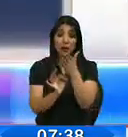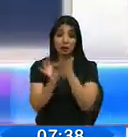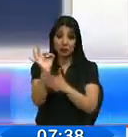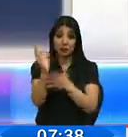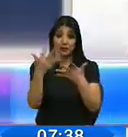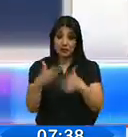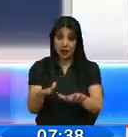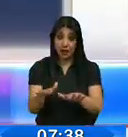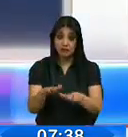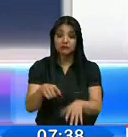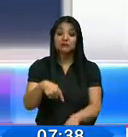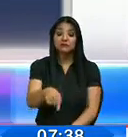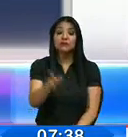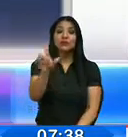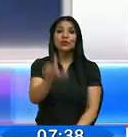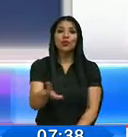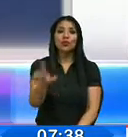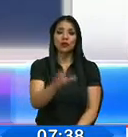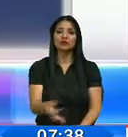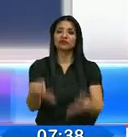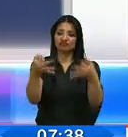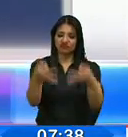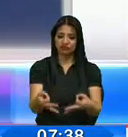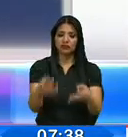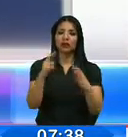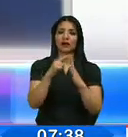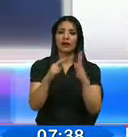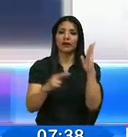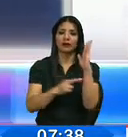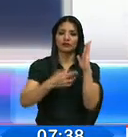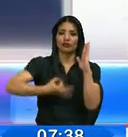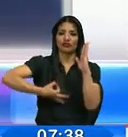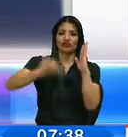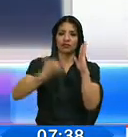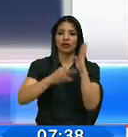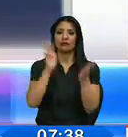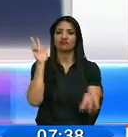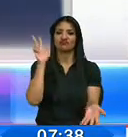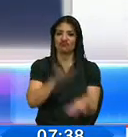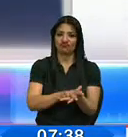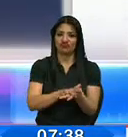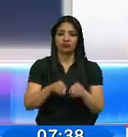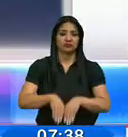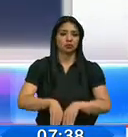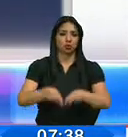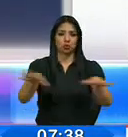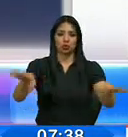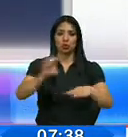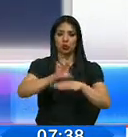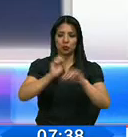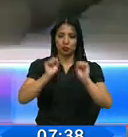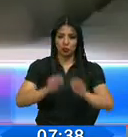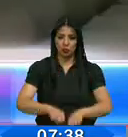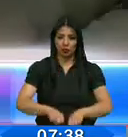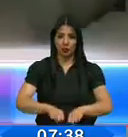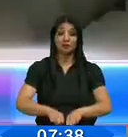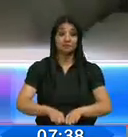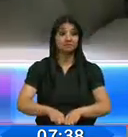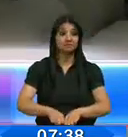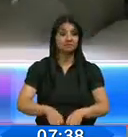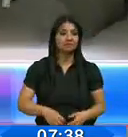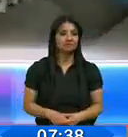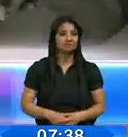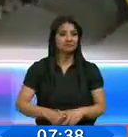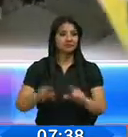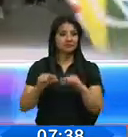lunes que la sentencia fue publicada en el registro oficial y entró en vigencia en todo el país. La noticia fue recibida